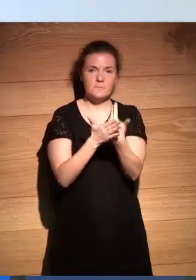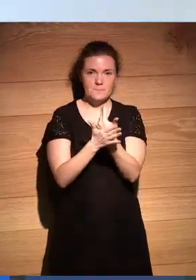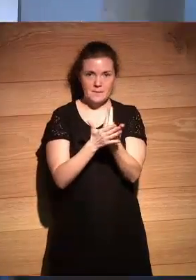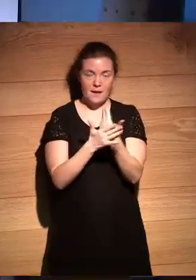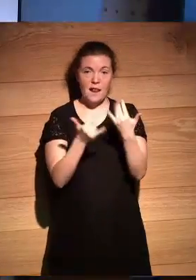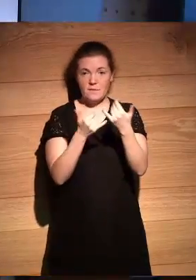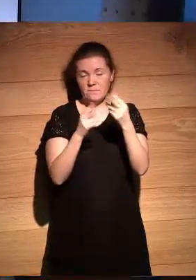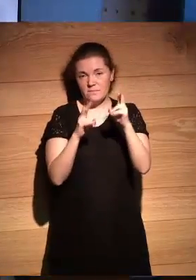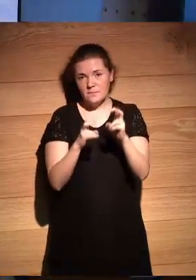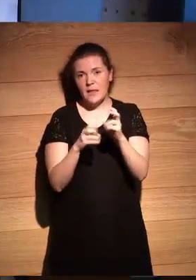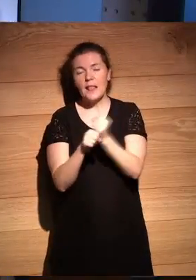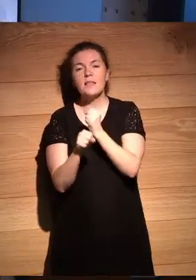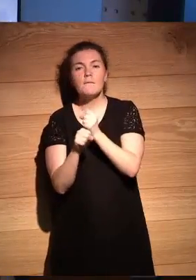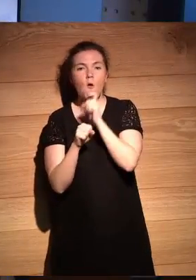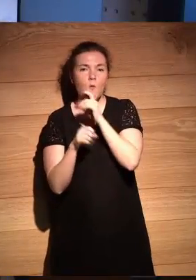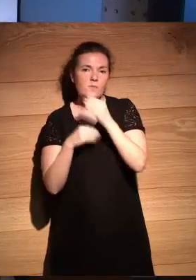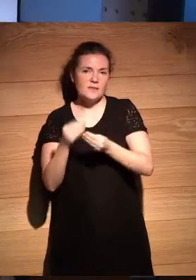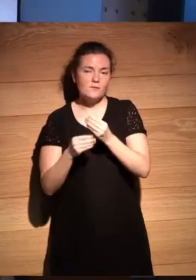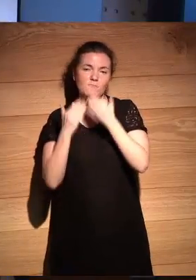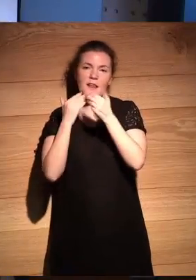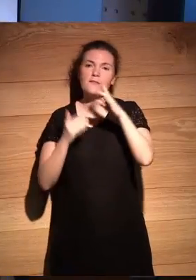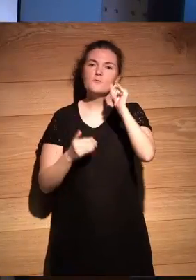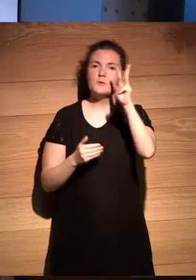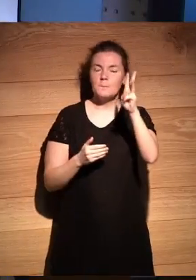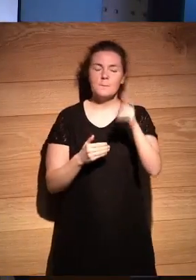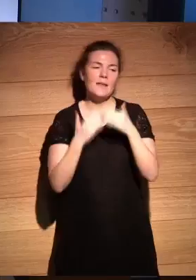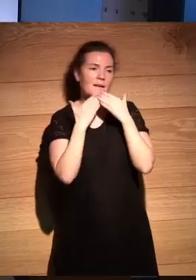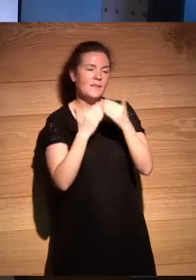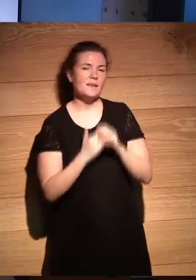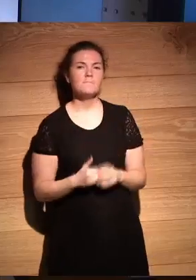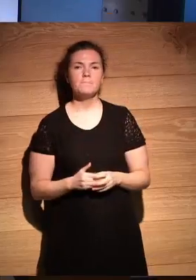esto pues un poco el trabajo que hemos desarrollado gracias Josep muchas gracias gracias